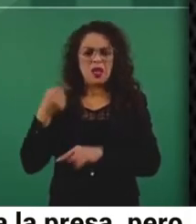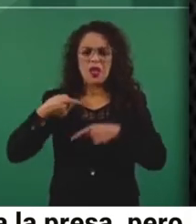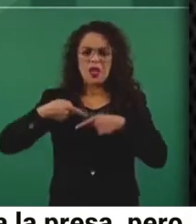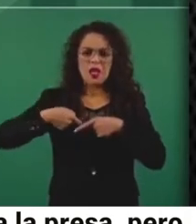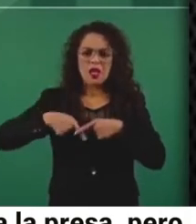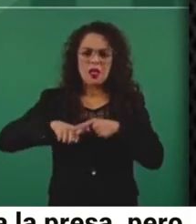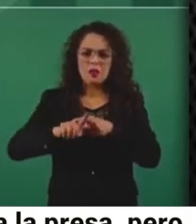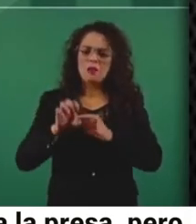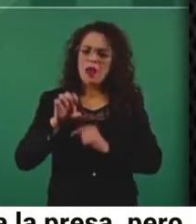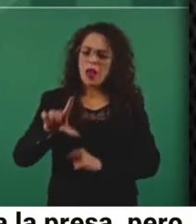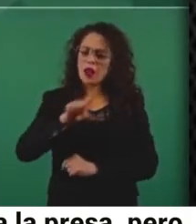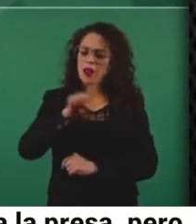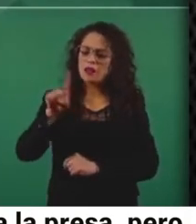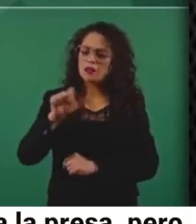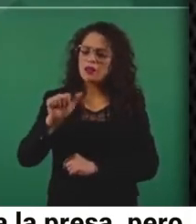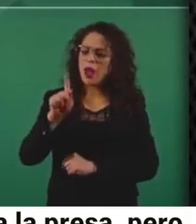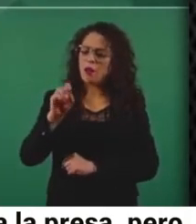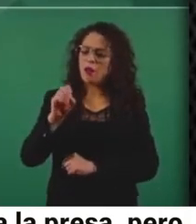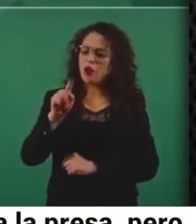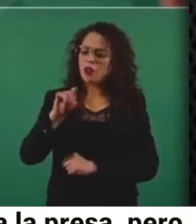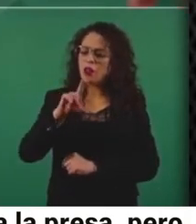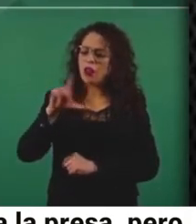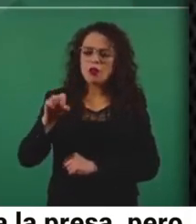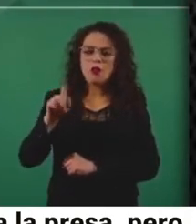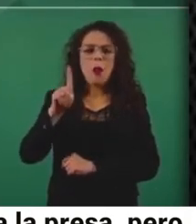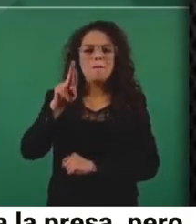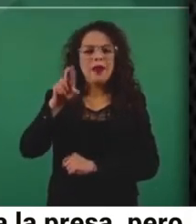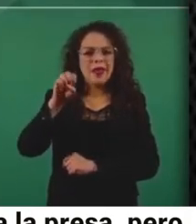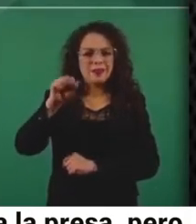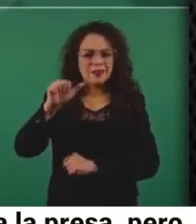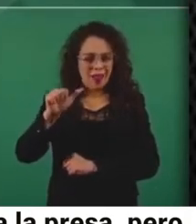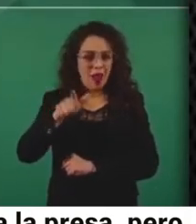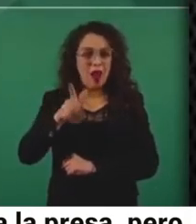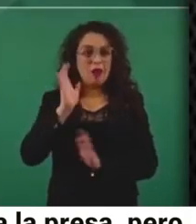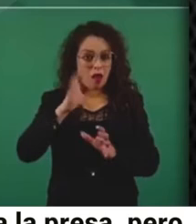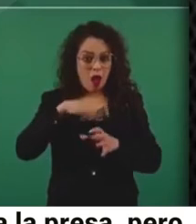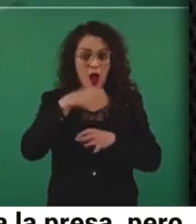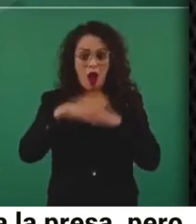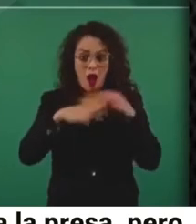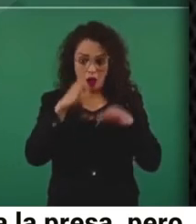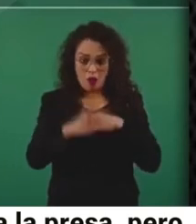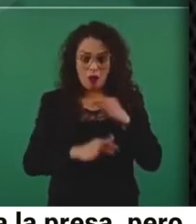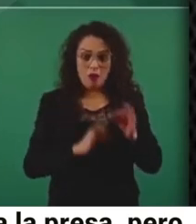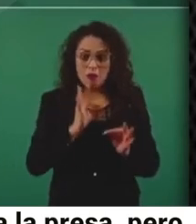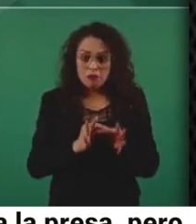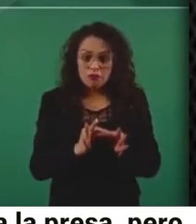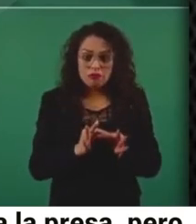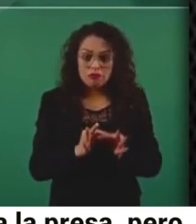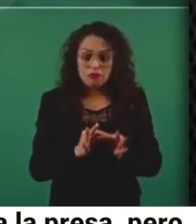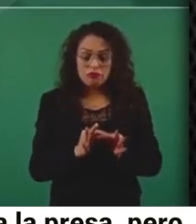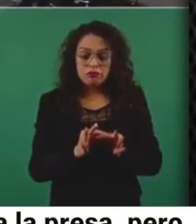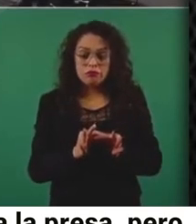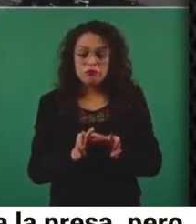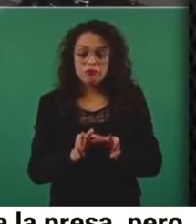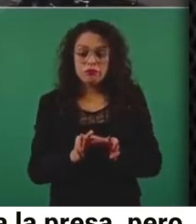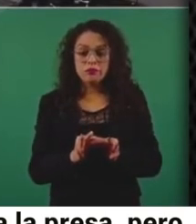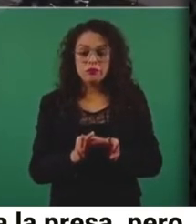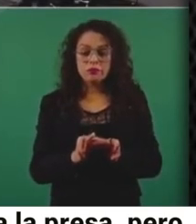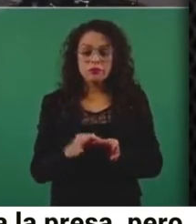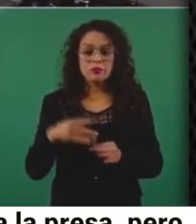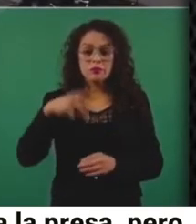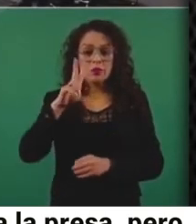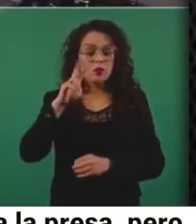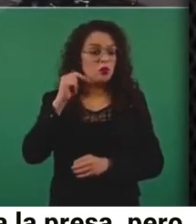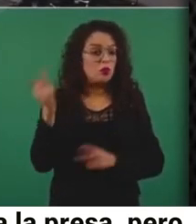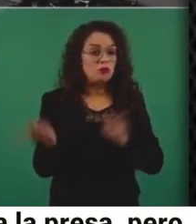el Zapotillo, y se terminó la presa, como no se le consultó a la